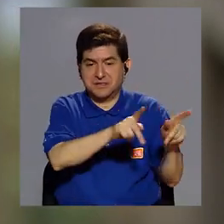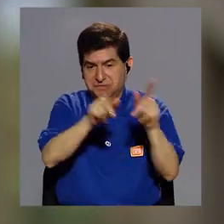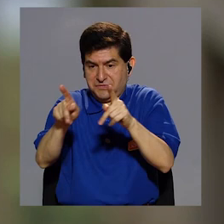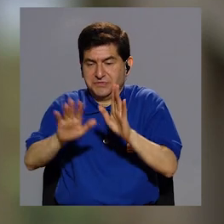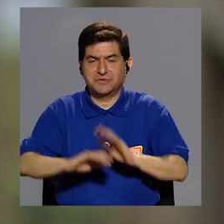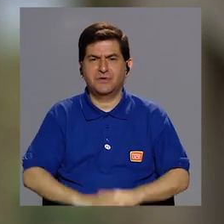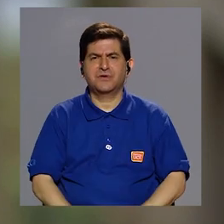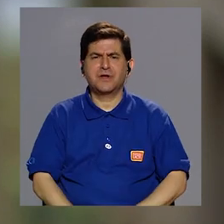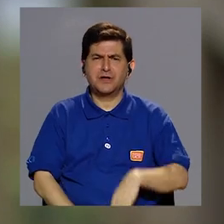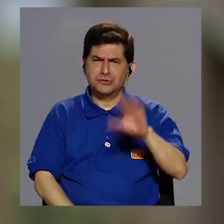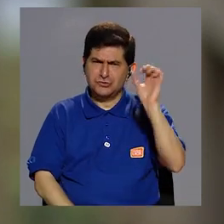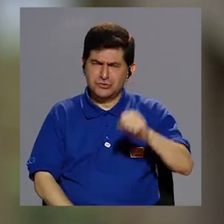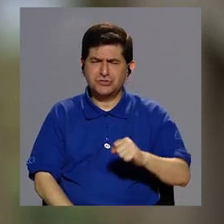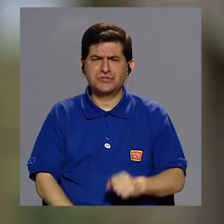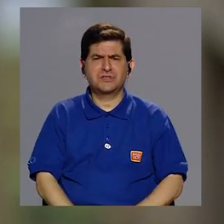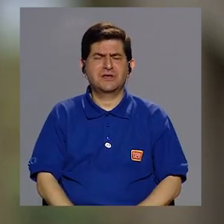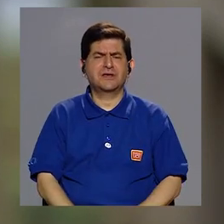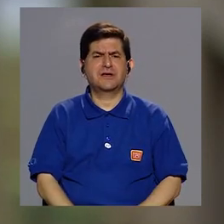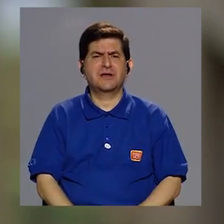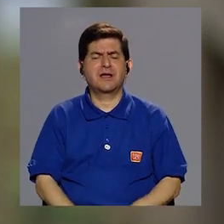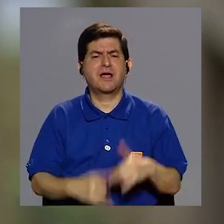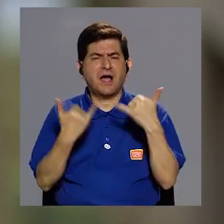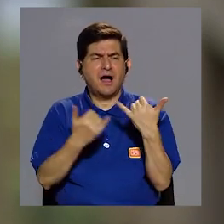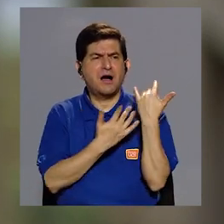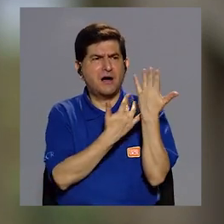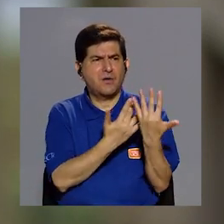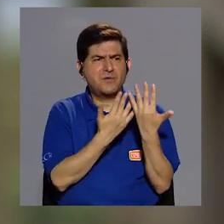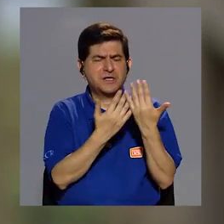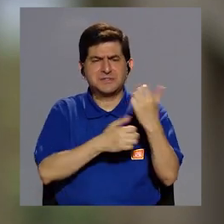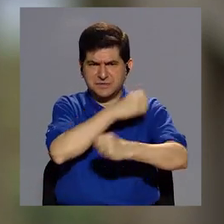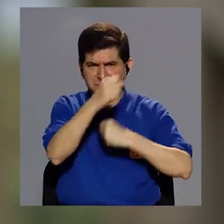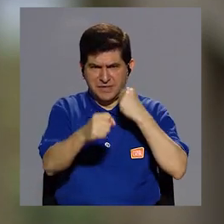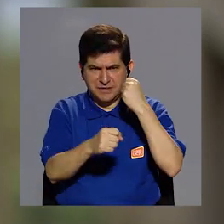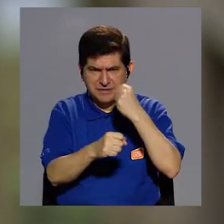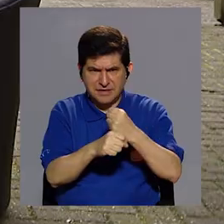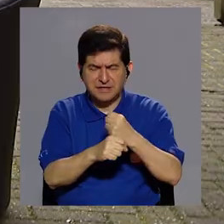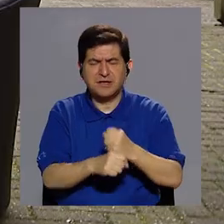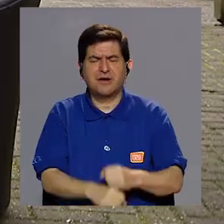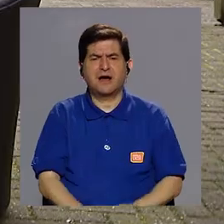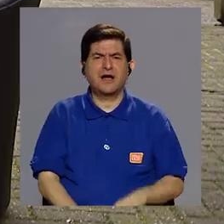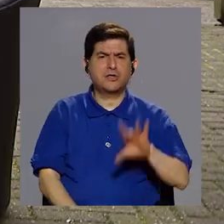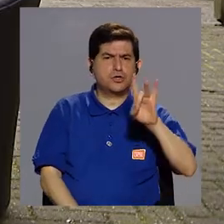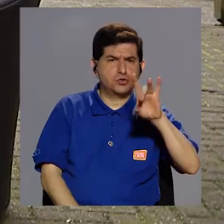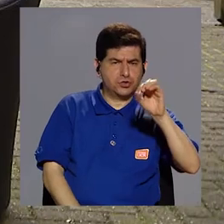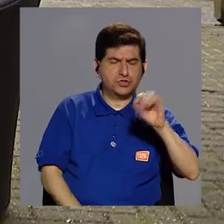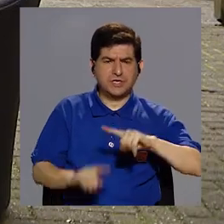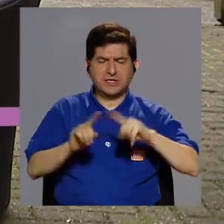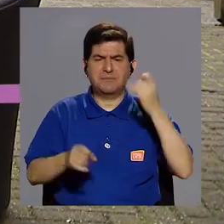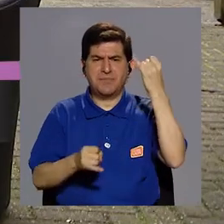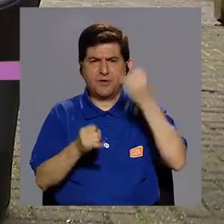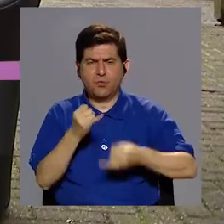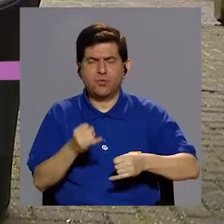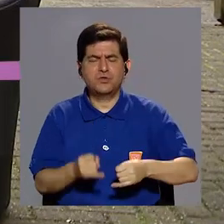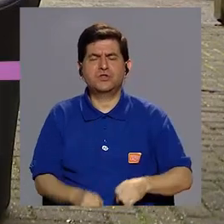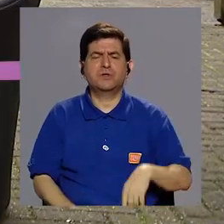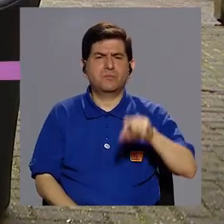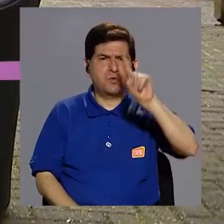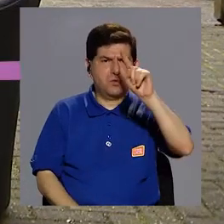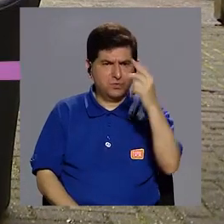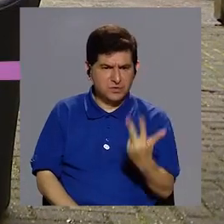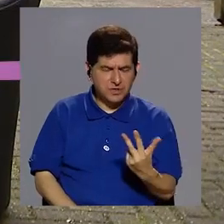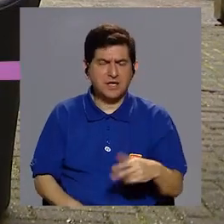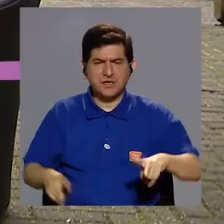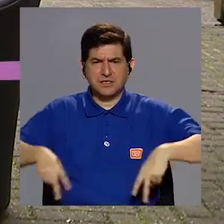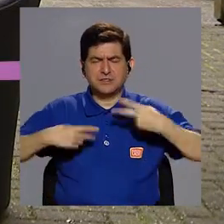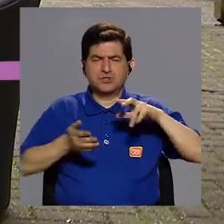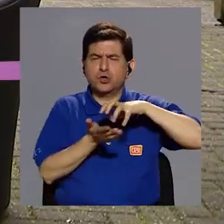personas, sí, realmente ahorita nuestra expectativa de vida son 80 años. Pero la calidad de vida de ese último tercio de la vida